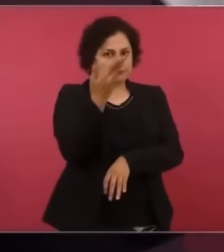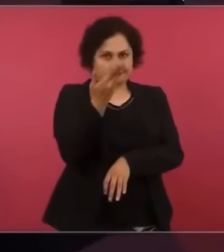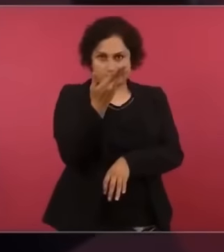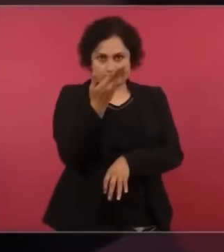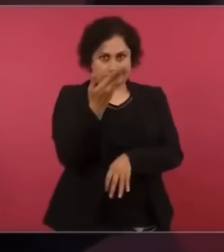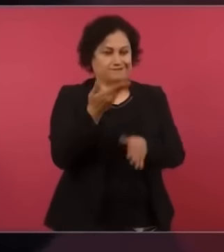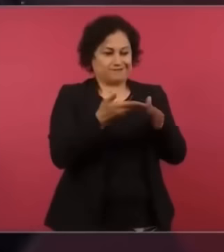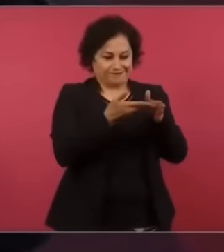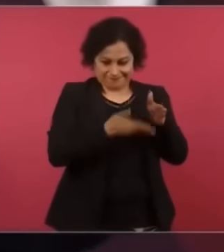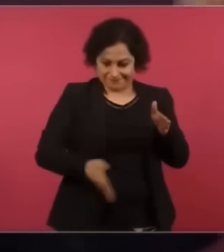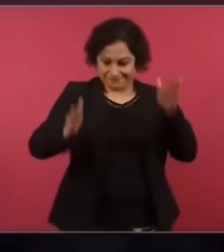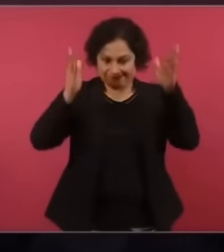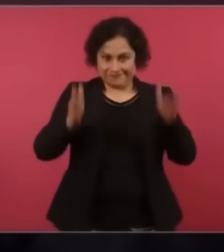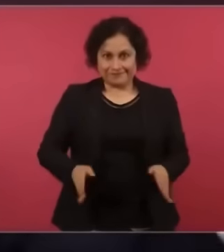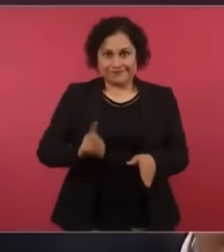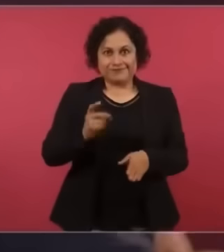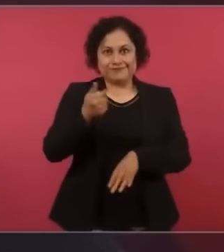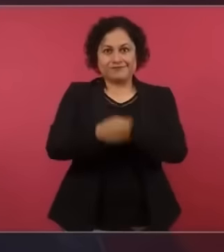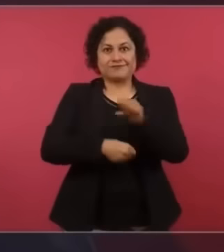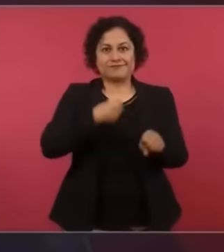se puede probar,